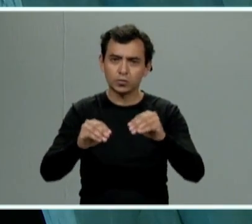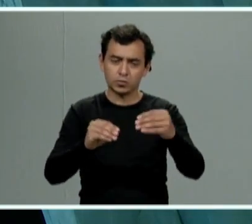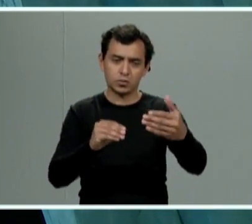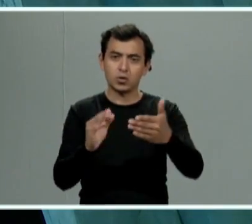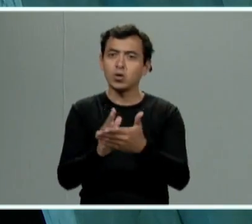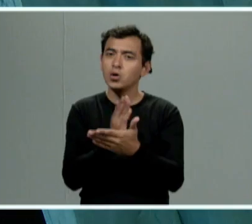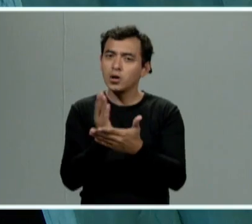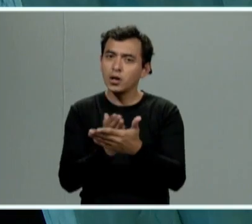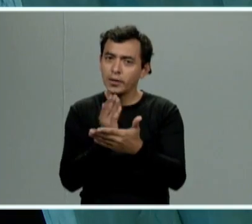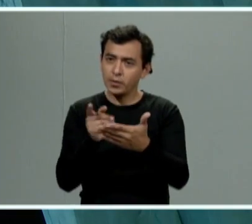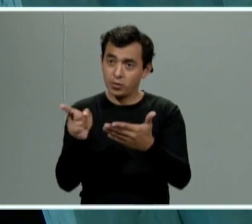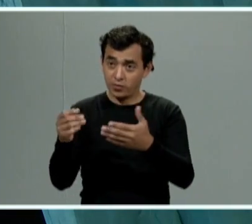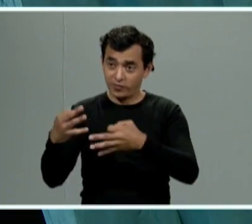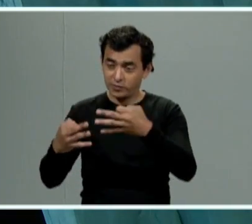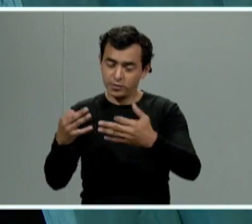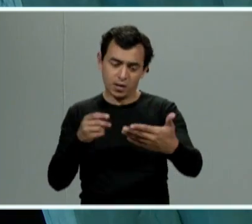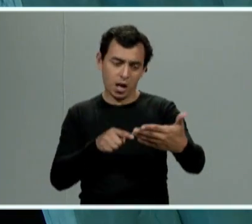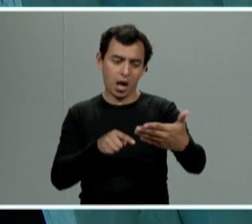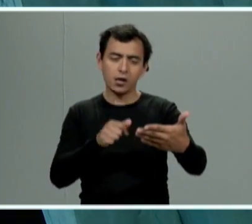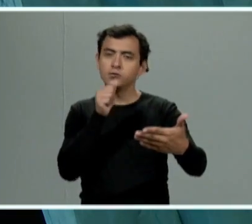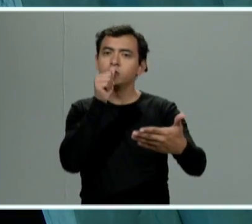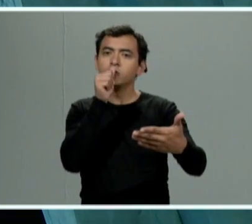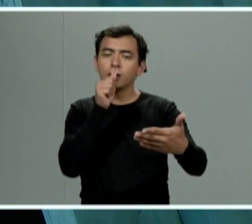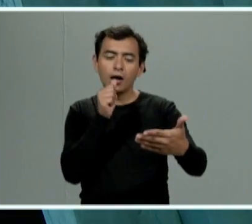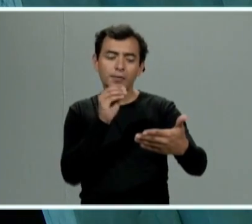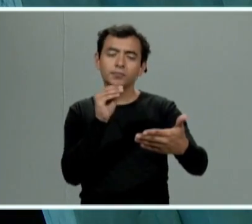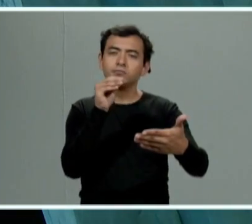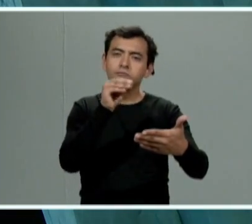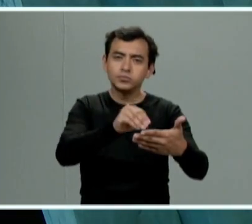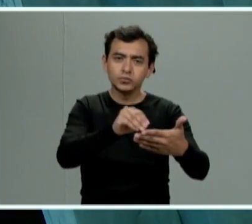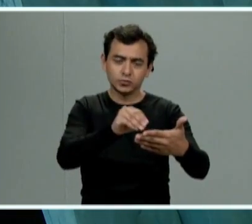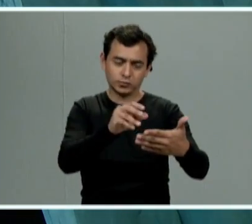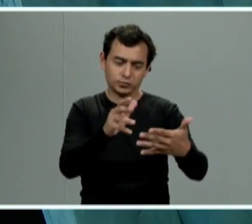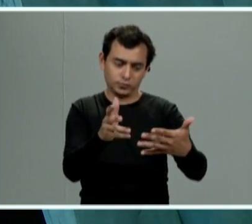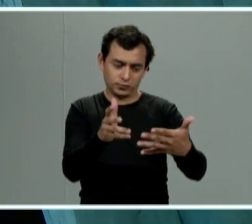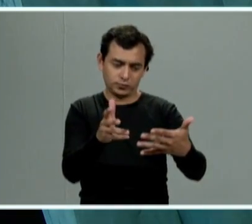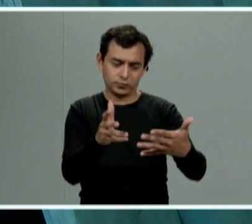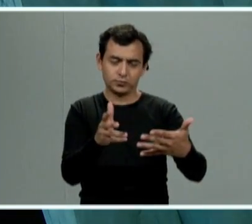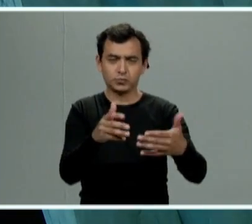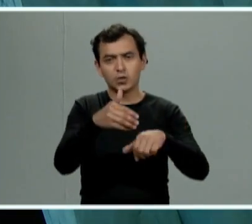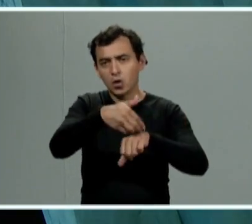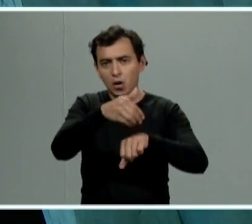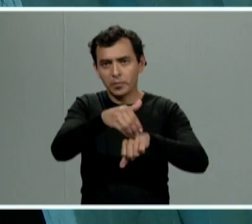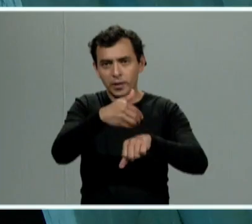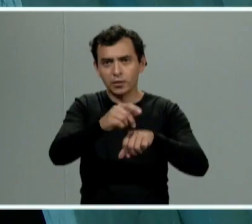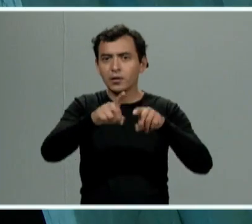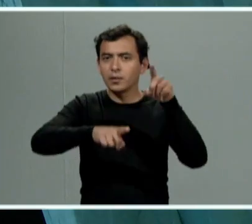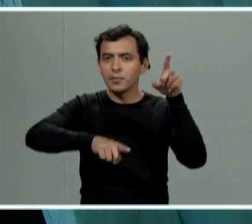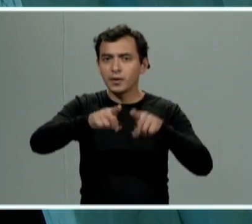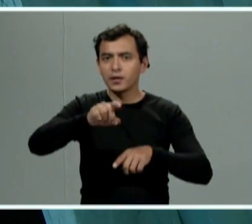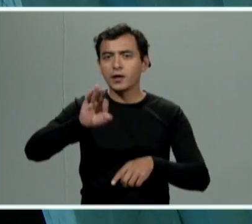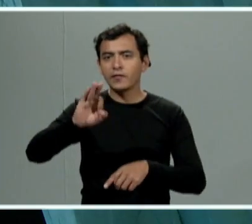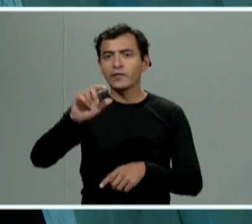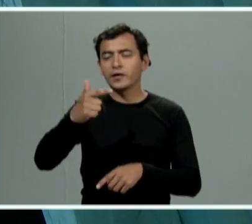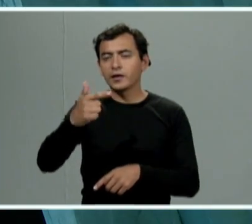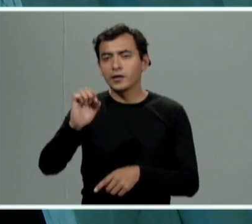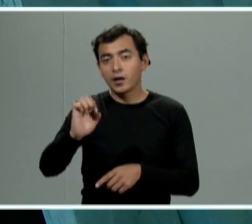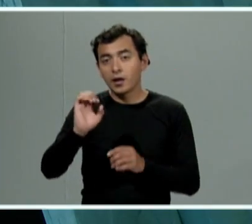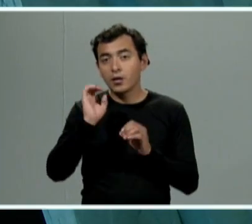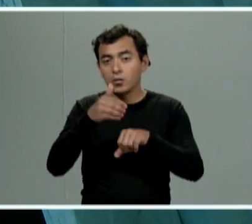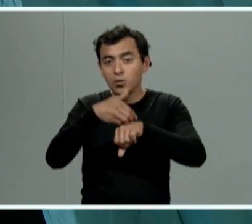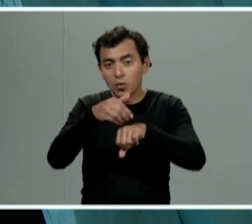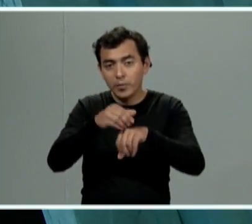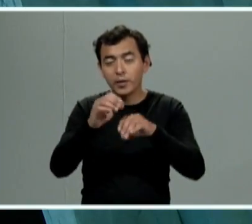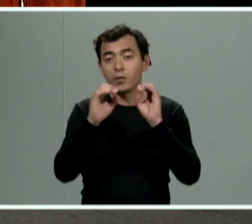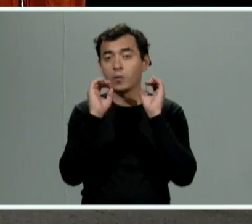se le va a designar una clave alfanumérica dependiendo las fiscalías te pueden poner solamente un número te